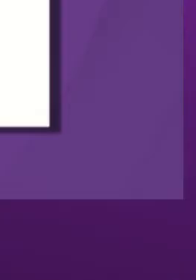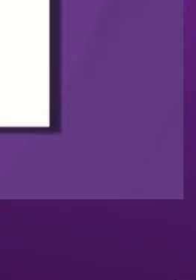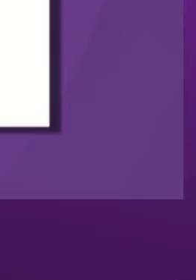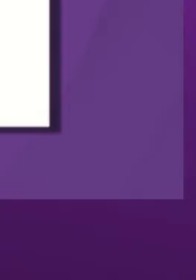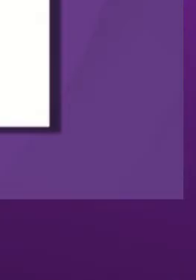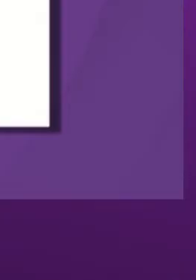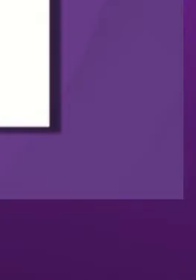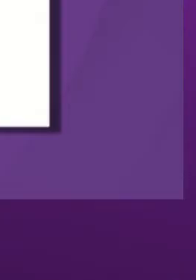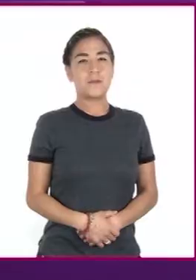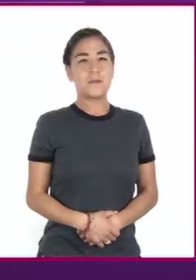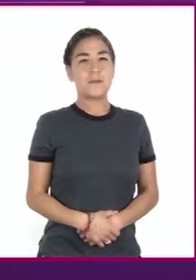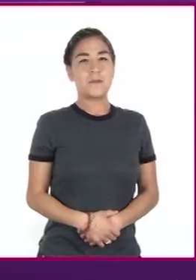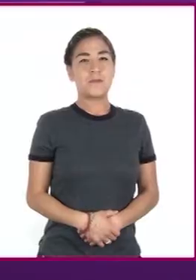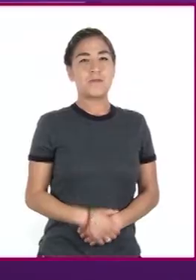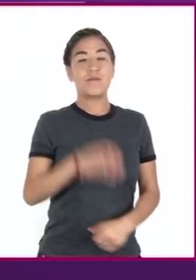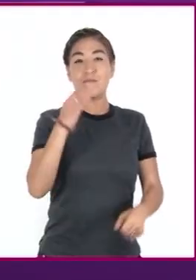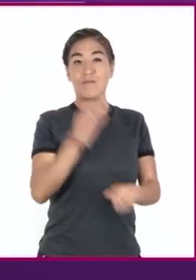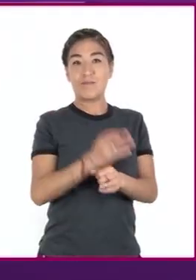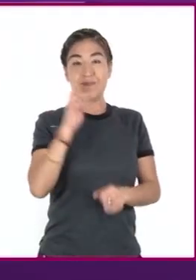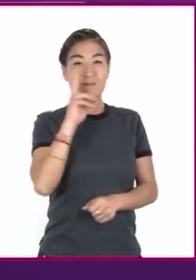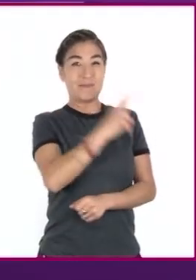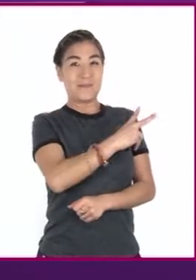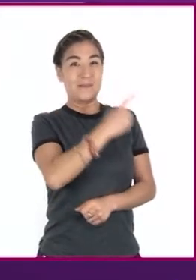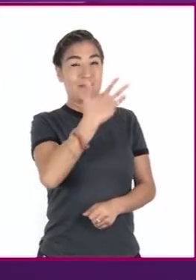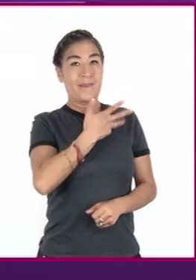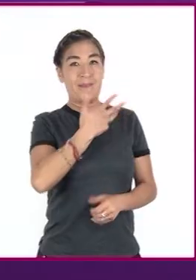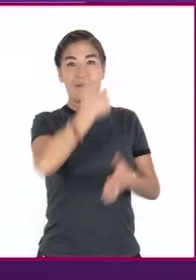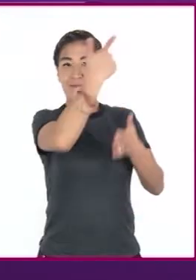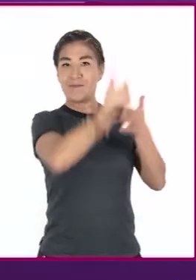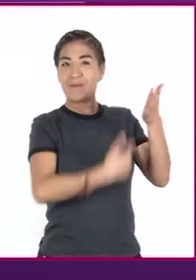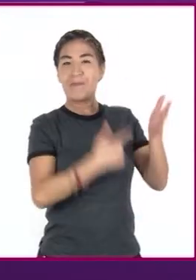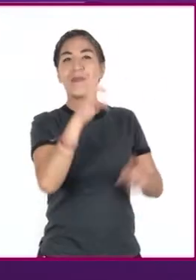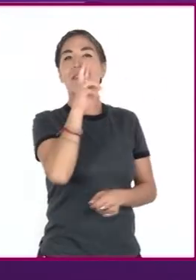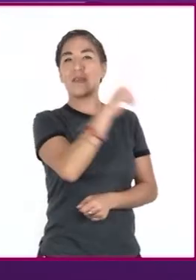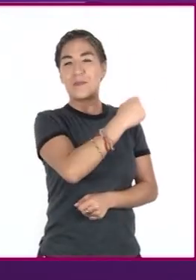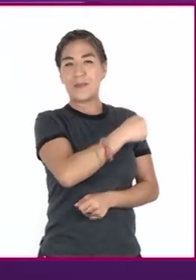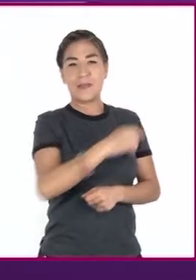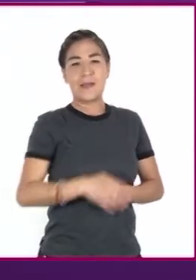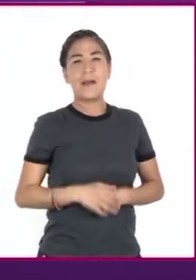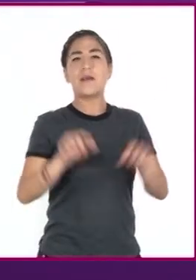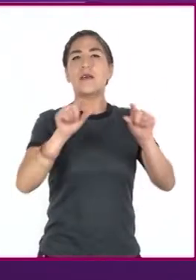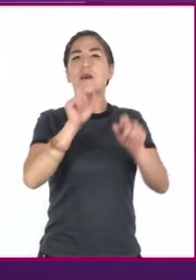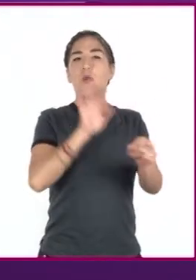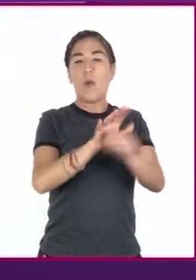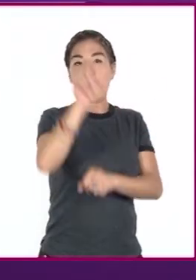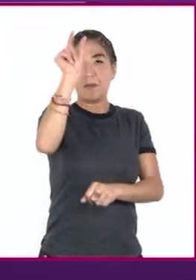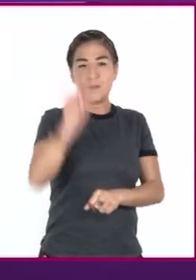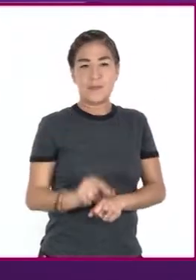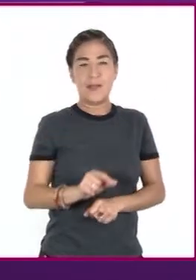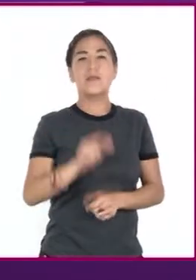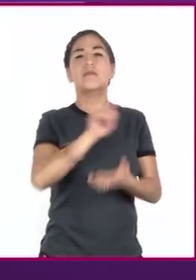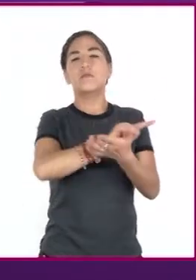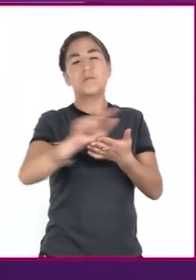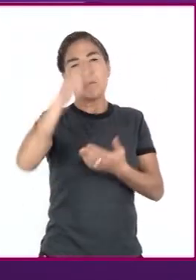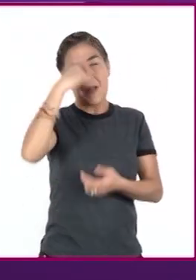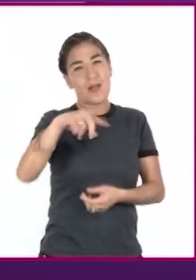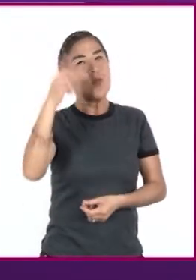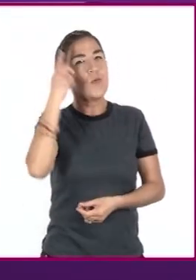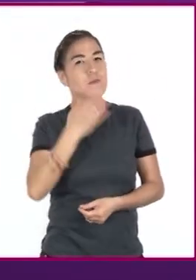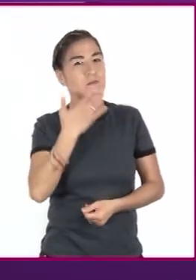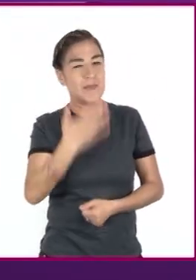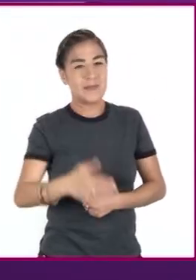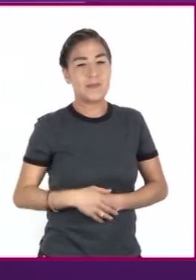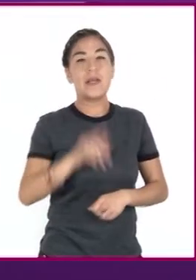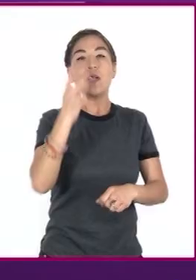Aquí podemos observar las respuestas. De las verticales, la 1 fue la higiene del sueño, la 2 el lavado de